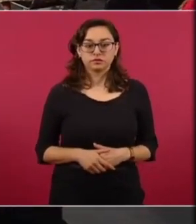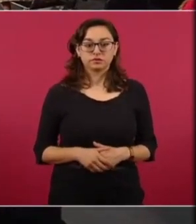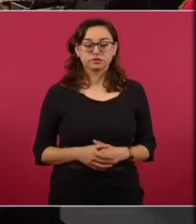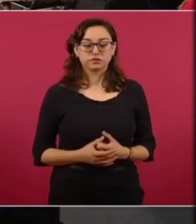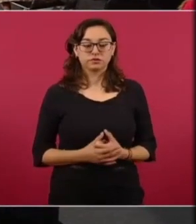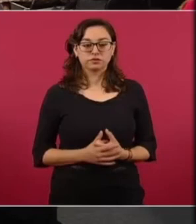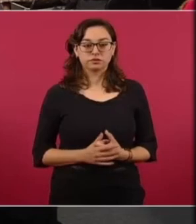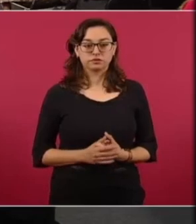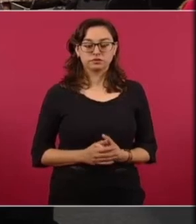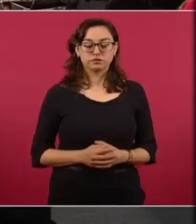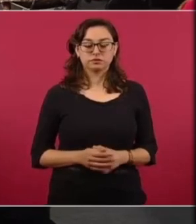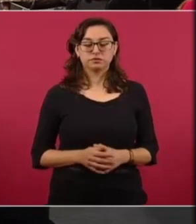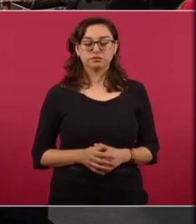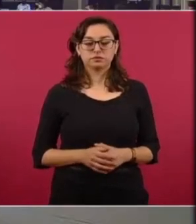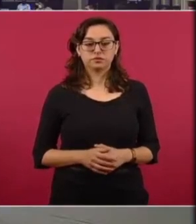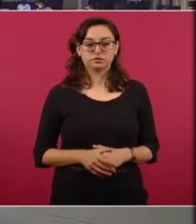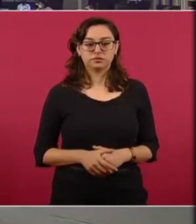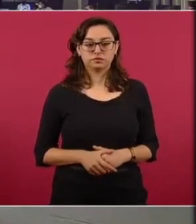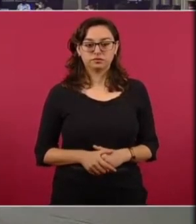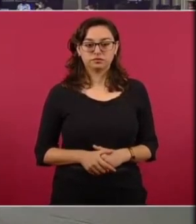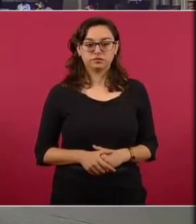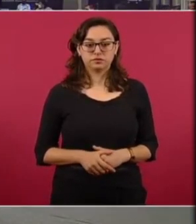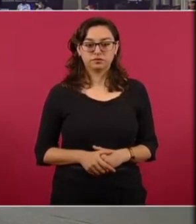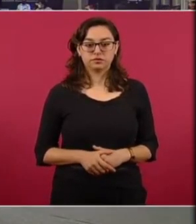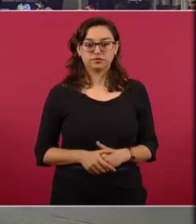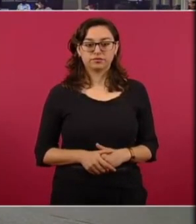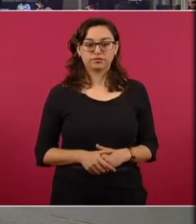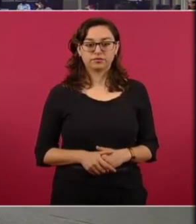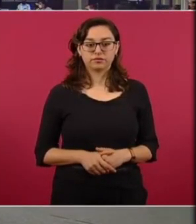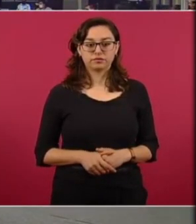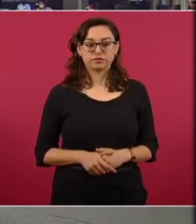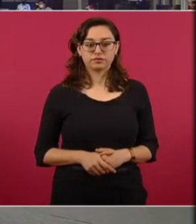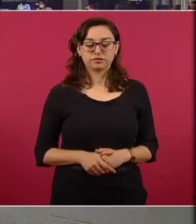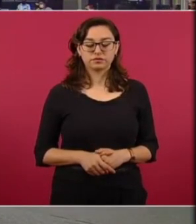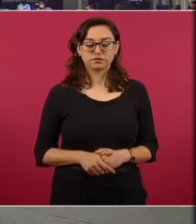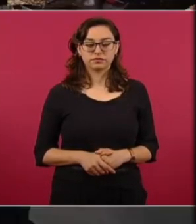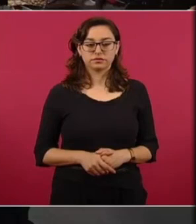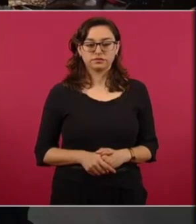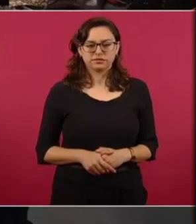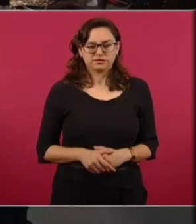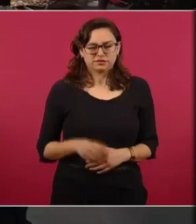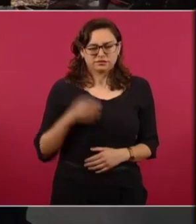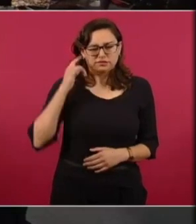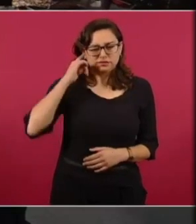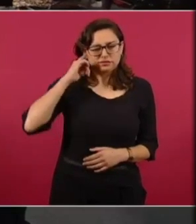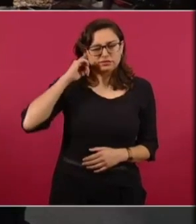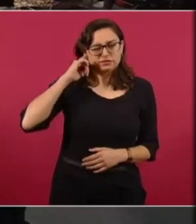ahí está ah bueno sí y hay y